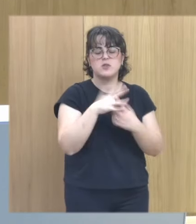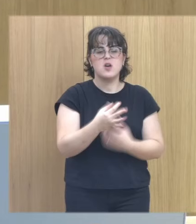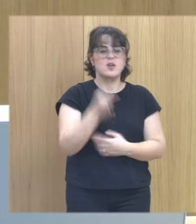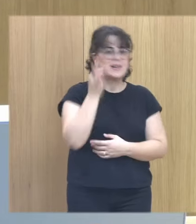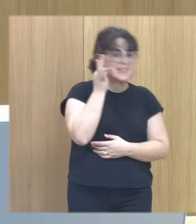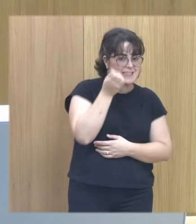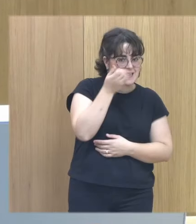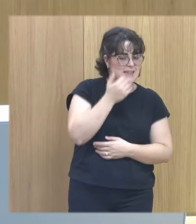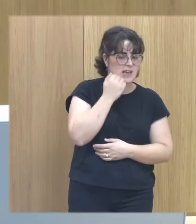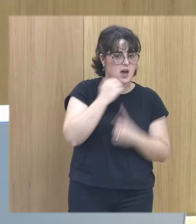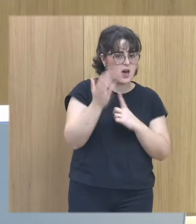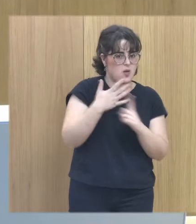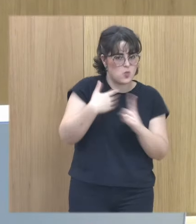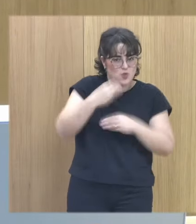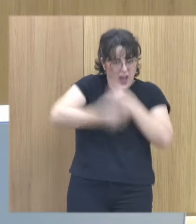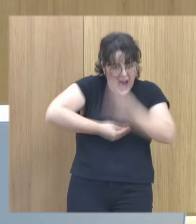de niñas producidos por mujeres